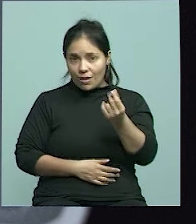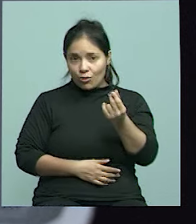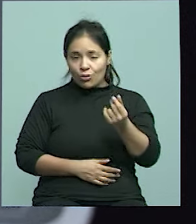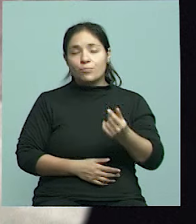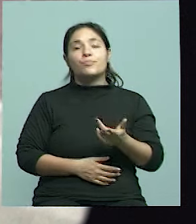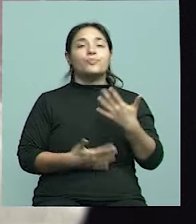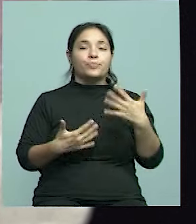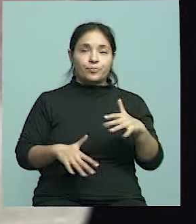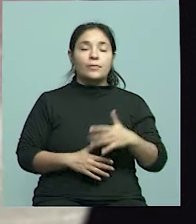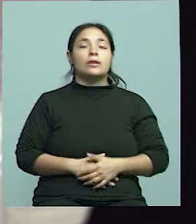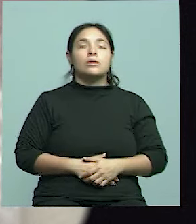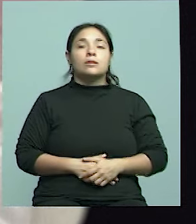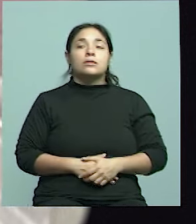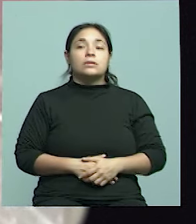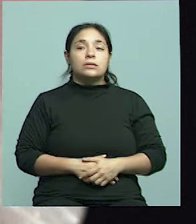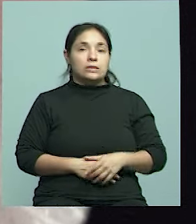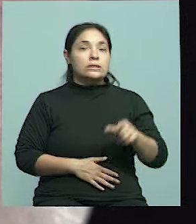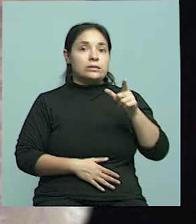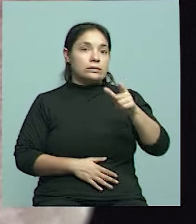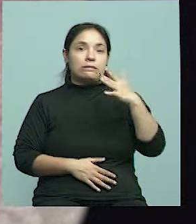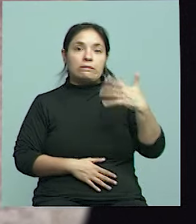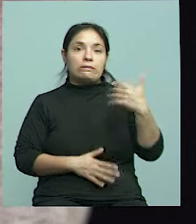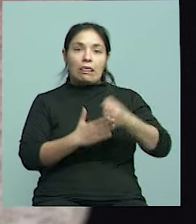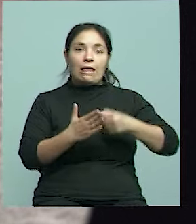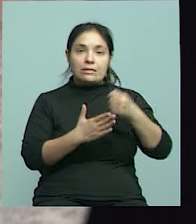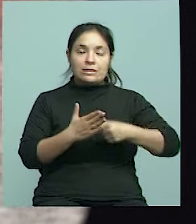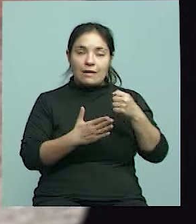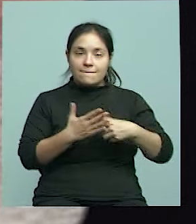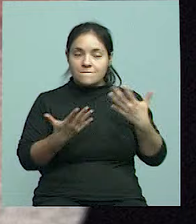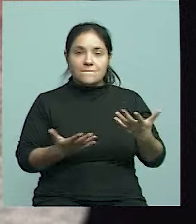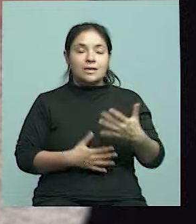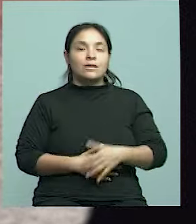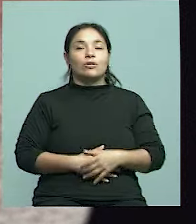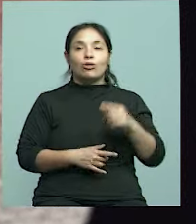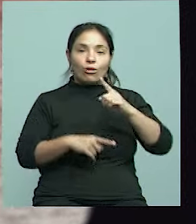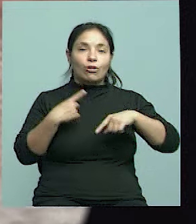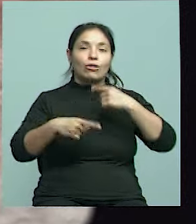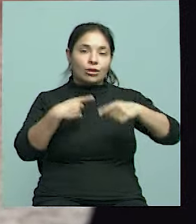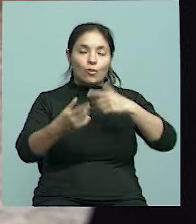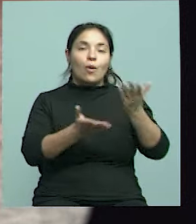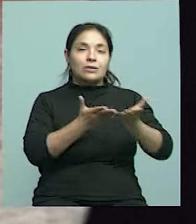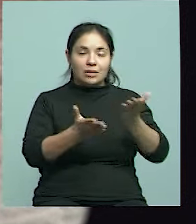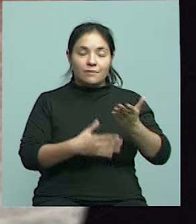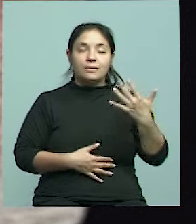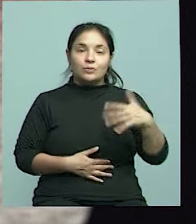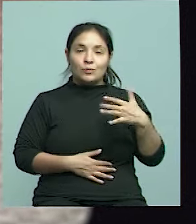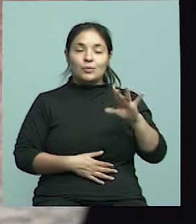Entonces, bueno, eso sí que es un desafío siempre, tratar de poder seguir brindando los servicios